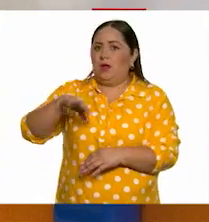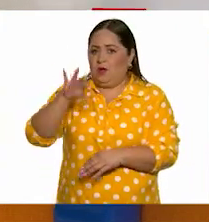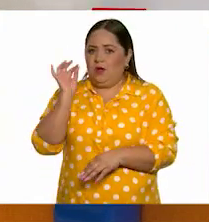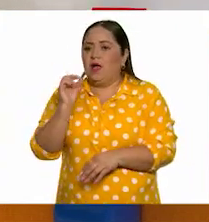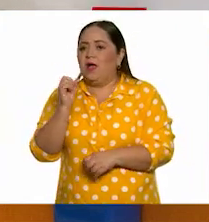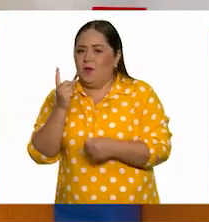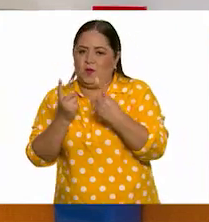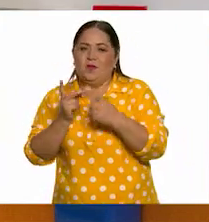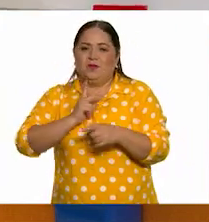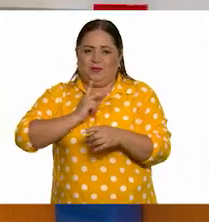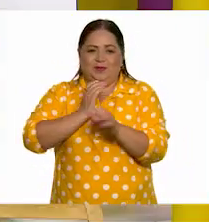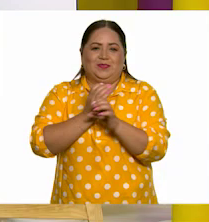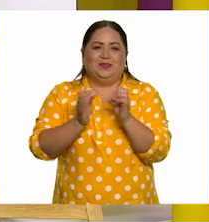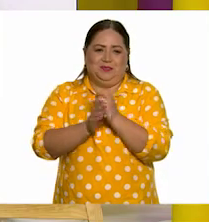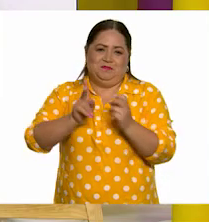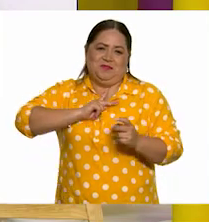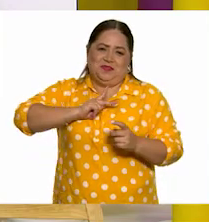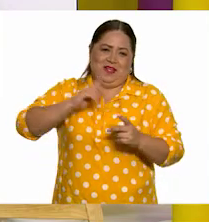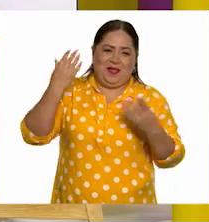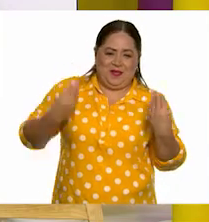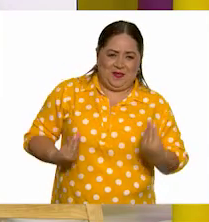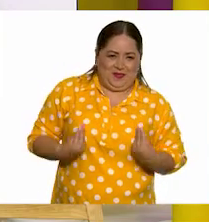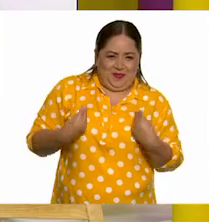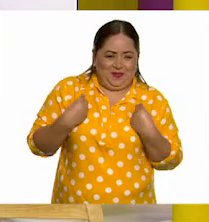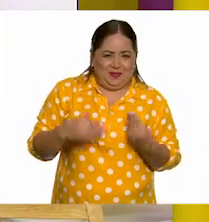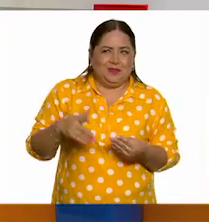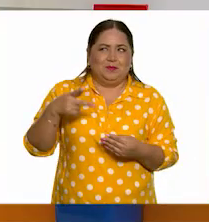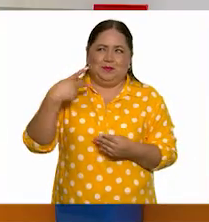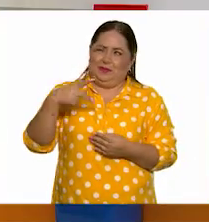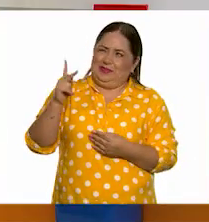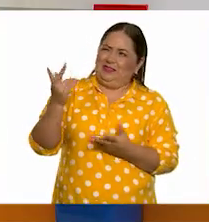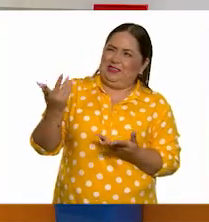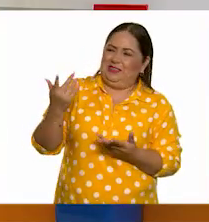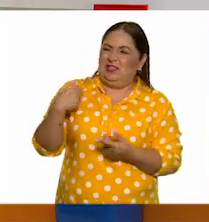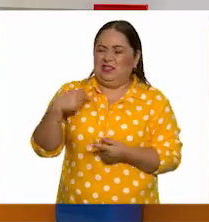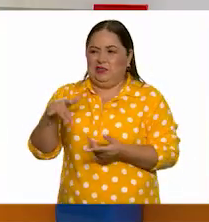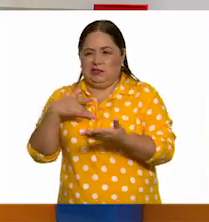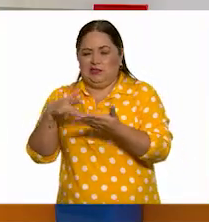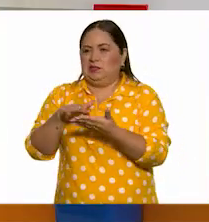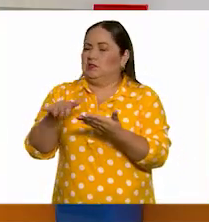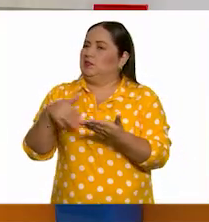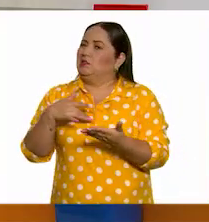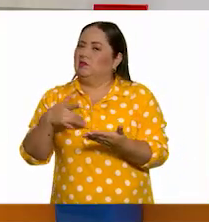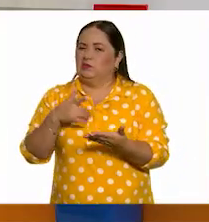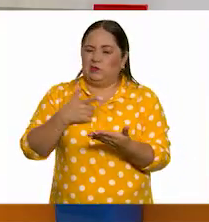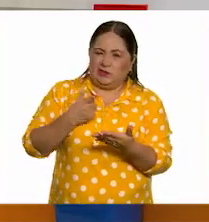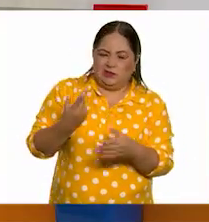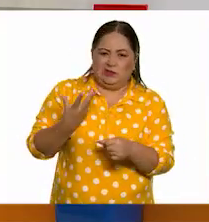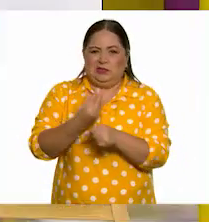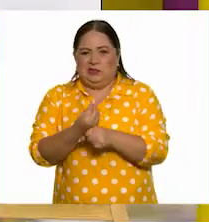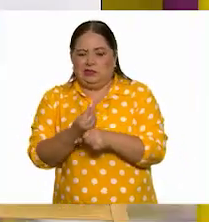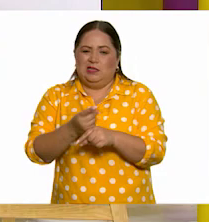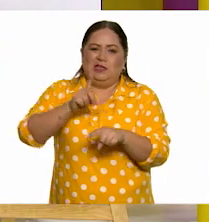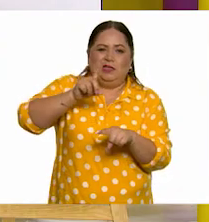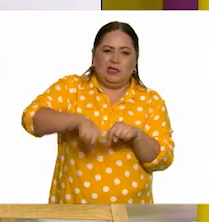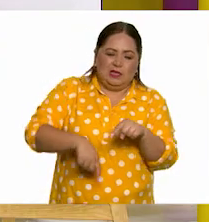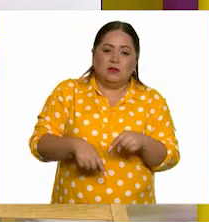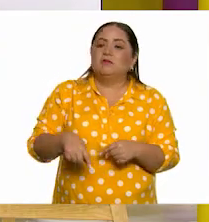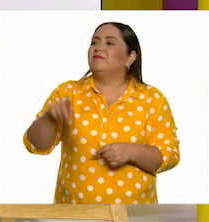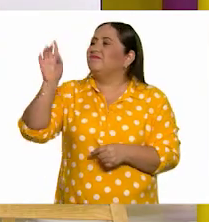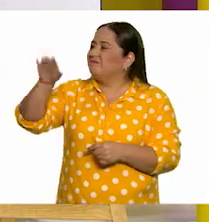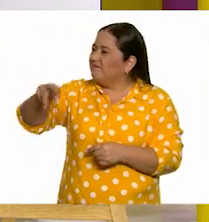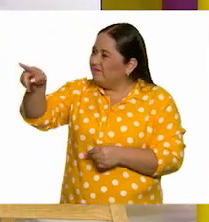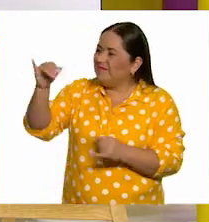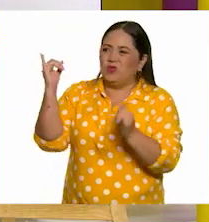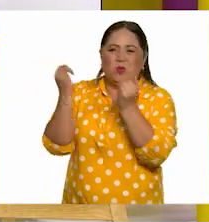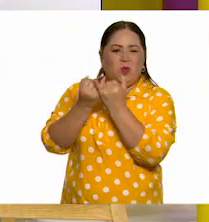cosillas de mi personalidad que yo digo, ay, como que no me agradan mucho, ¿no? Sí, ya sé a lo que se refiere, maestra. Sí, a mí